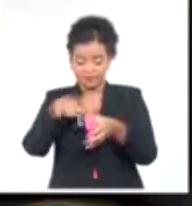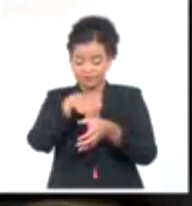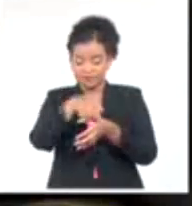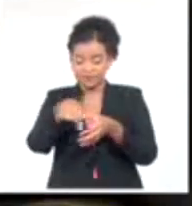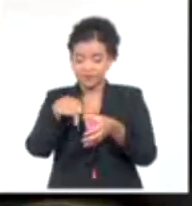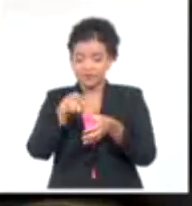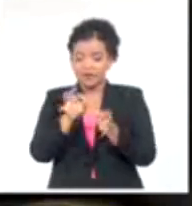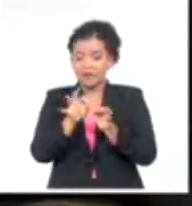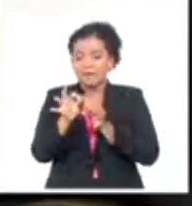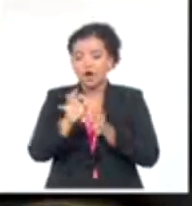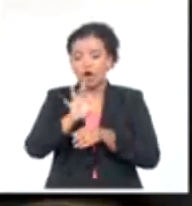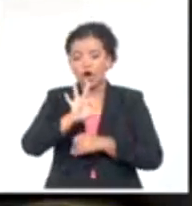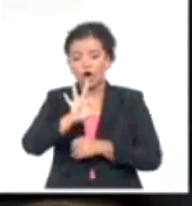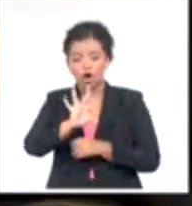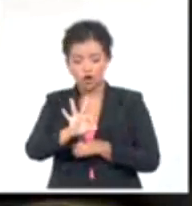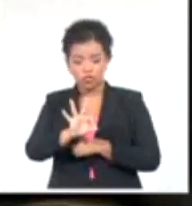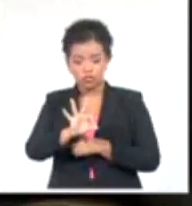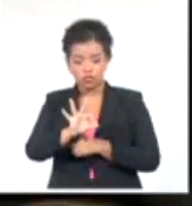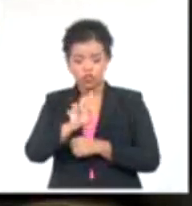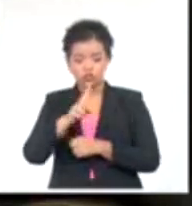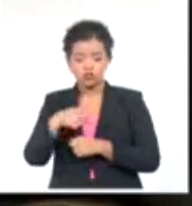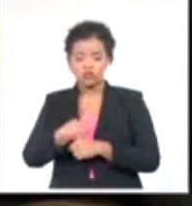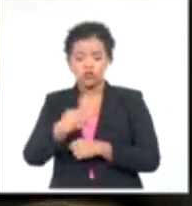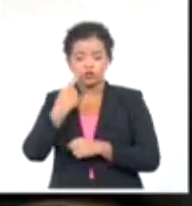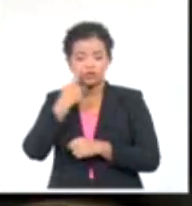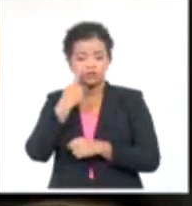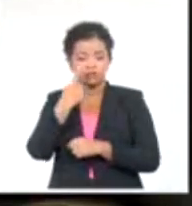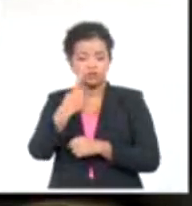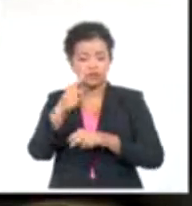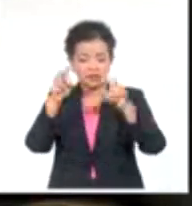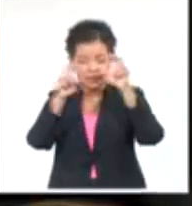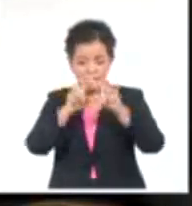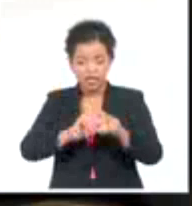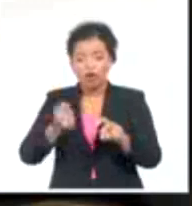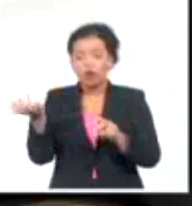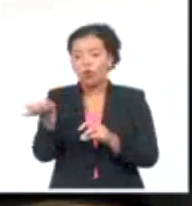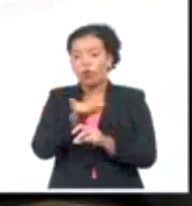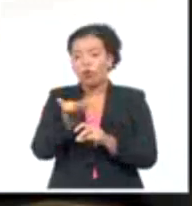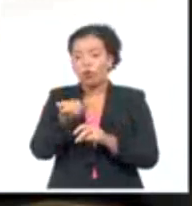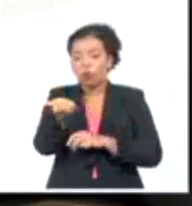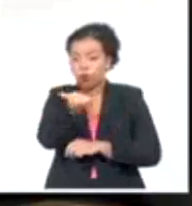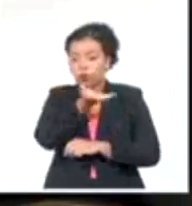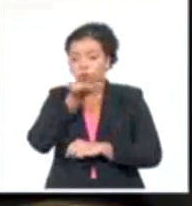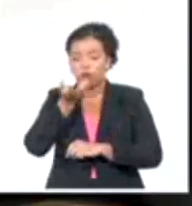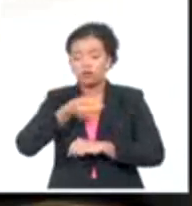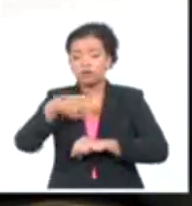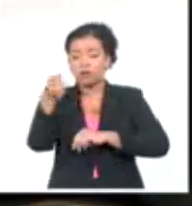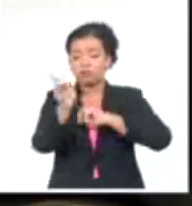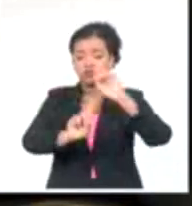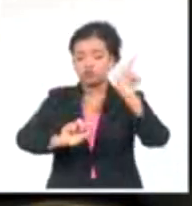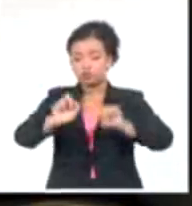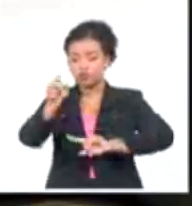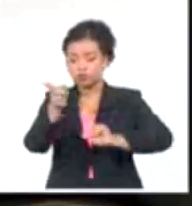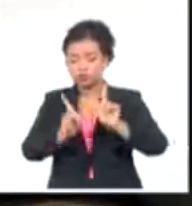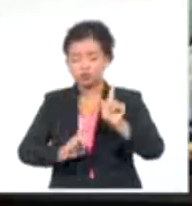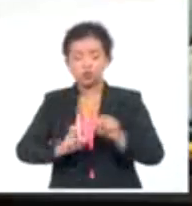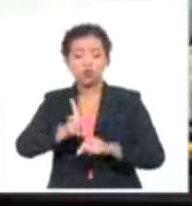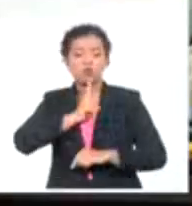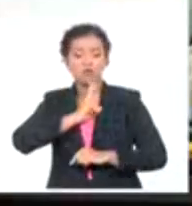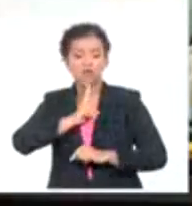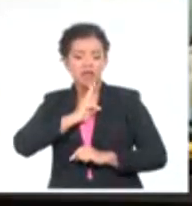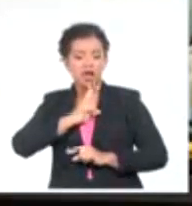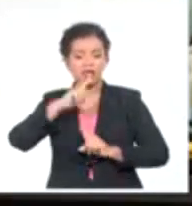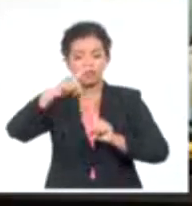iluminación ambiental, dirección, velocidad del viento, descargas eléctricas, humedad, presión y temperatura.